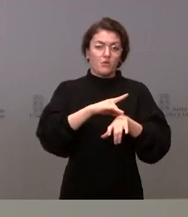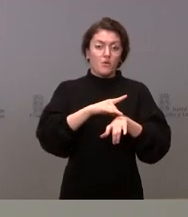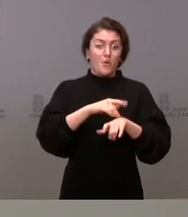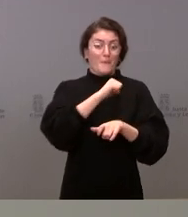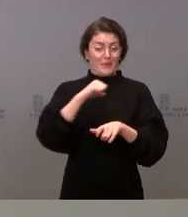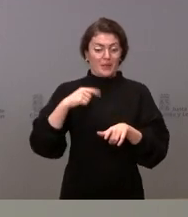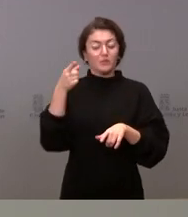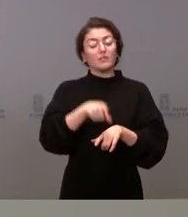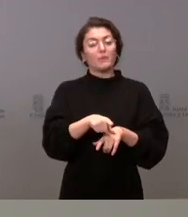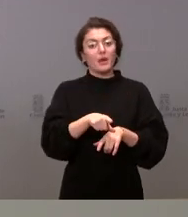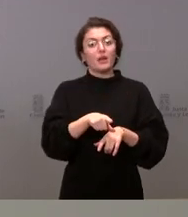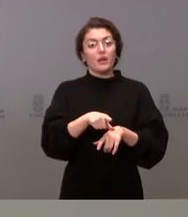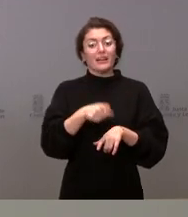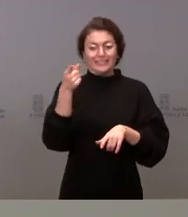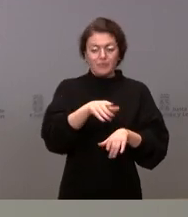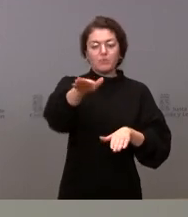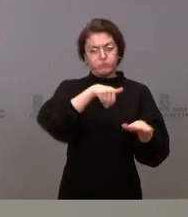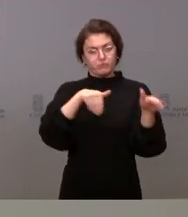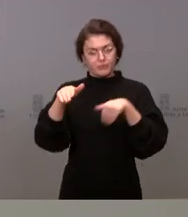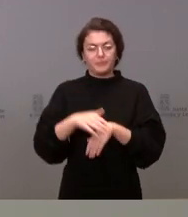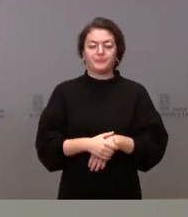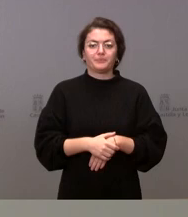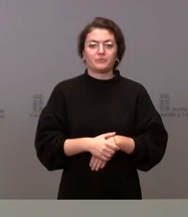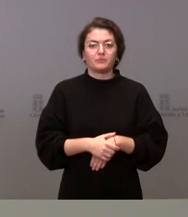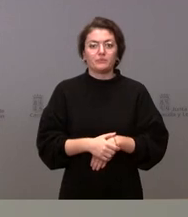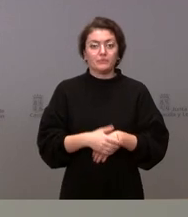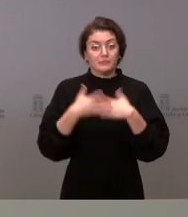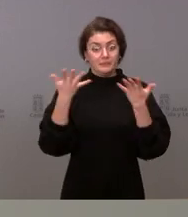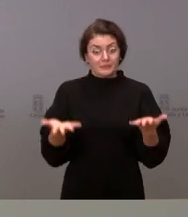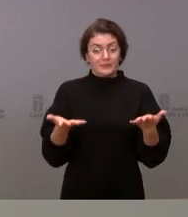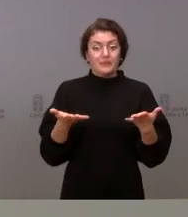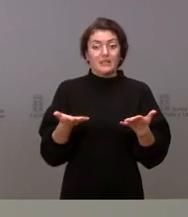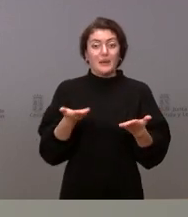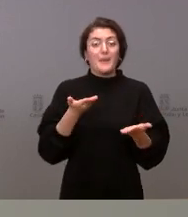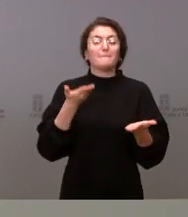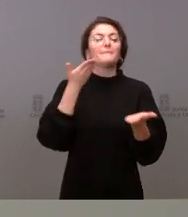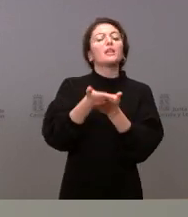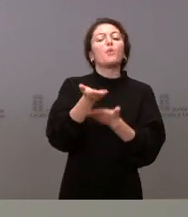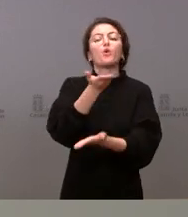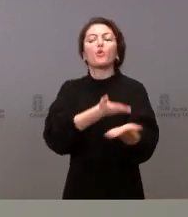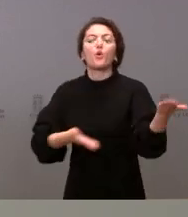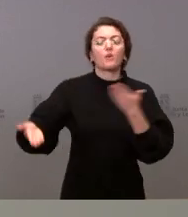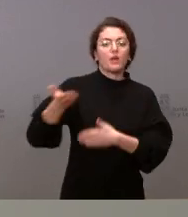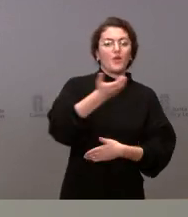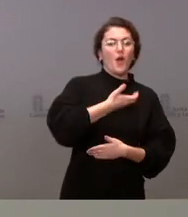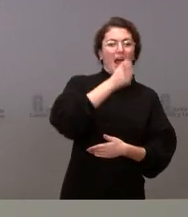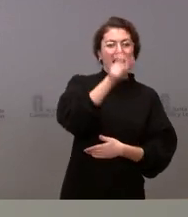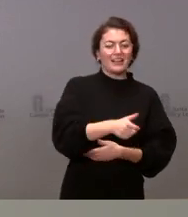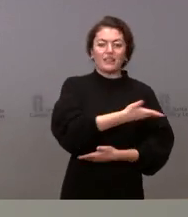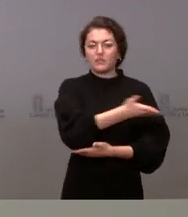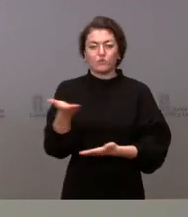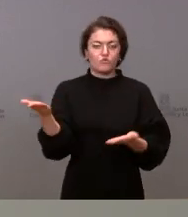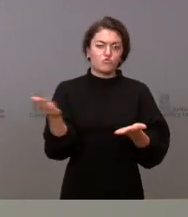realizará el llamamiento. Así, hemos de pedir la colaboración a todos los alcaldes. vacunación masiva